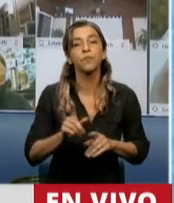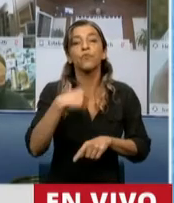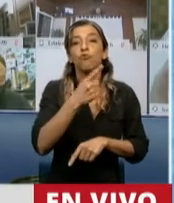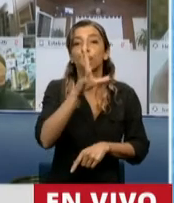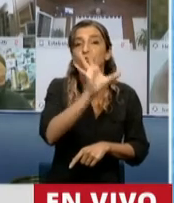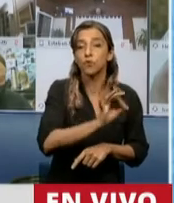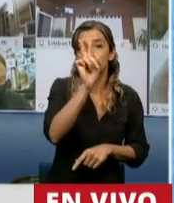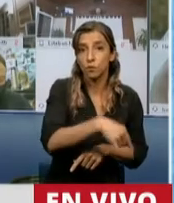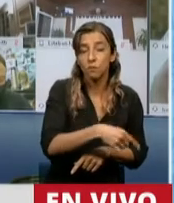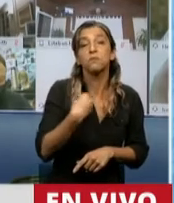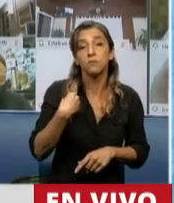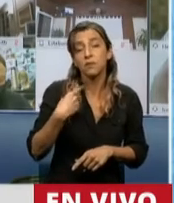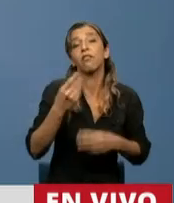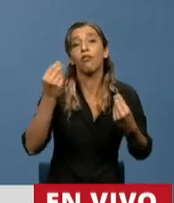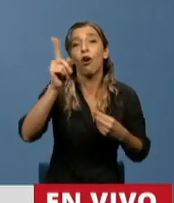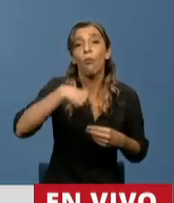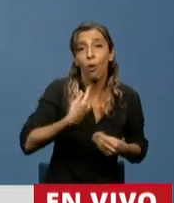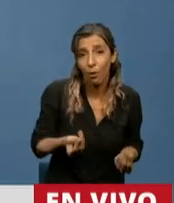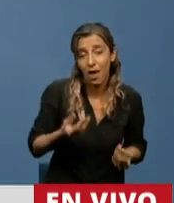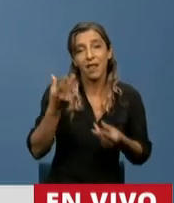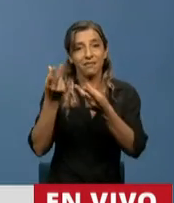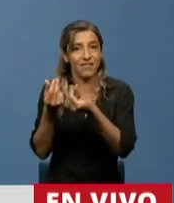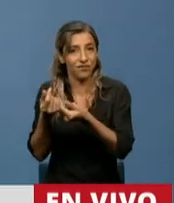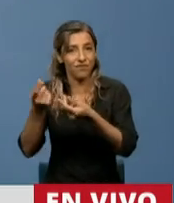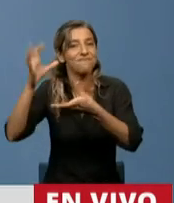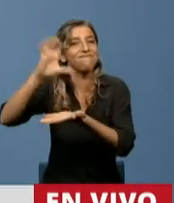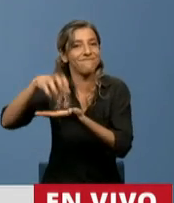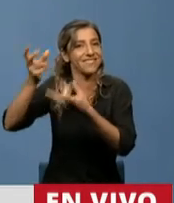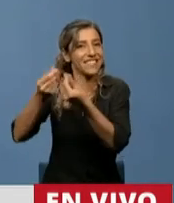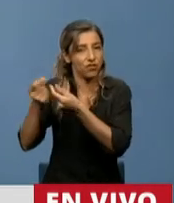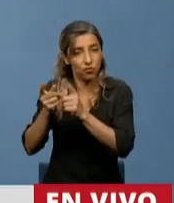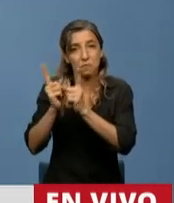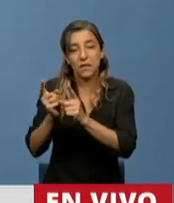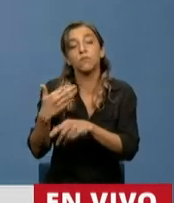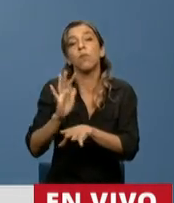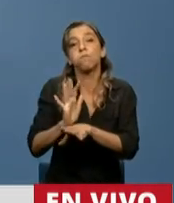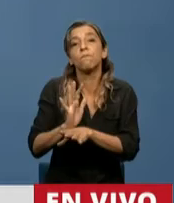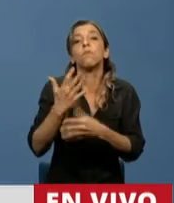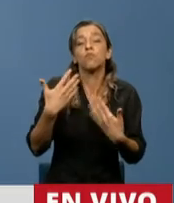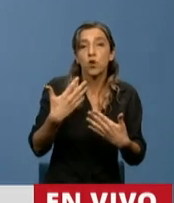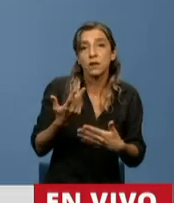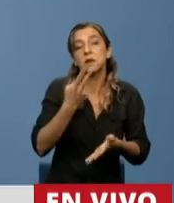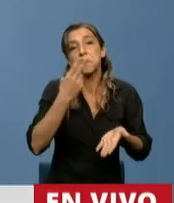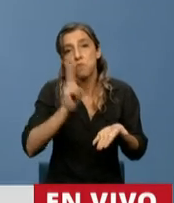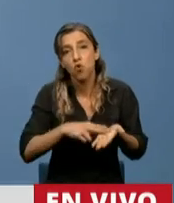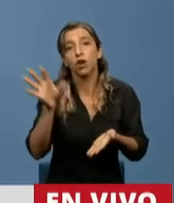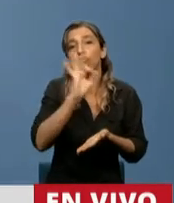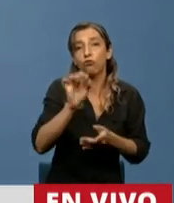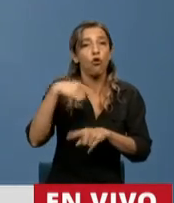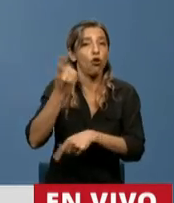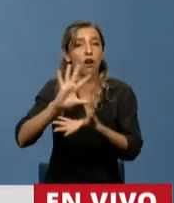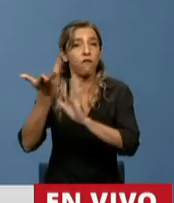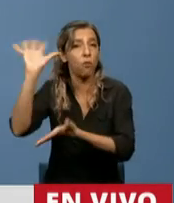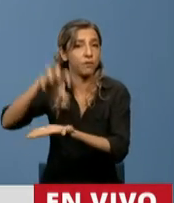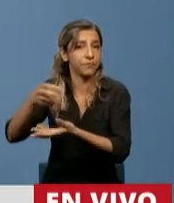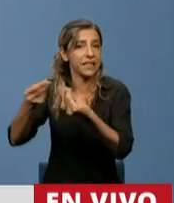es financiamiento del Tesoro vía los impuestos que están afectados o vía aportes extras que el Tesoro debe